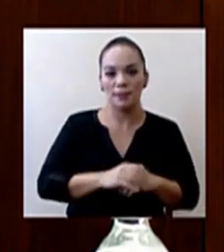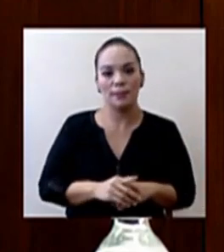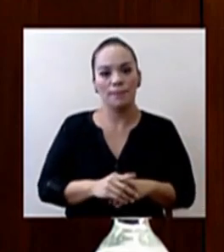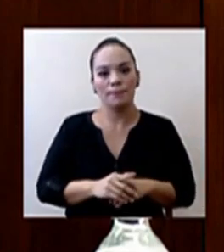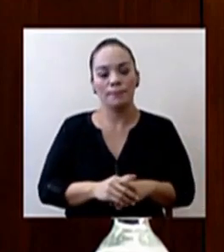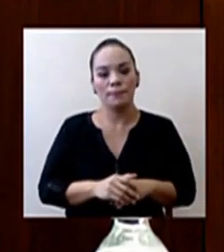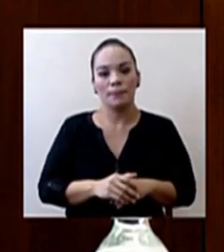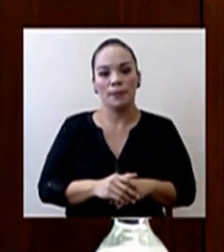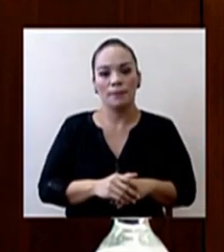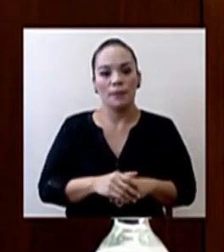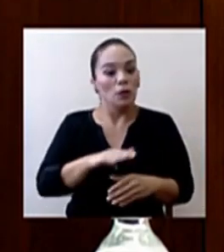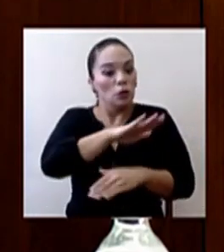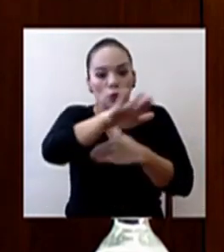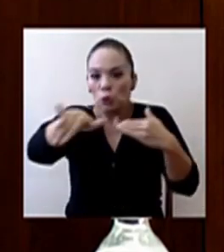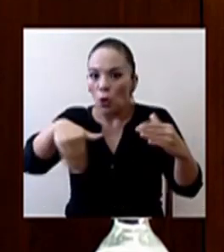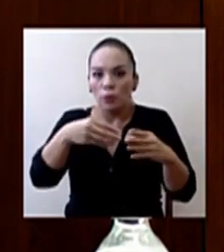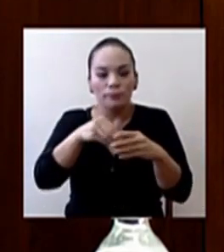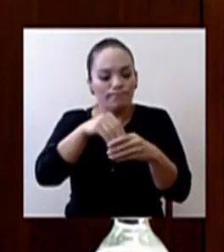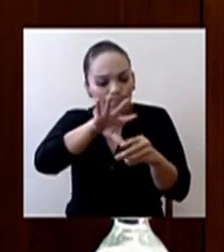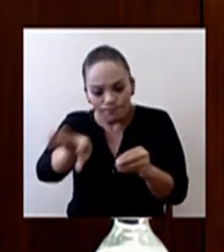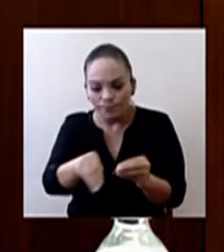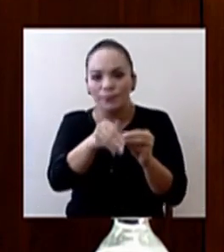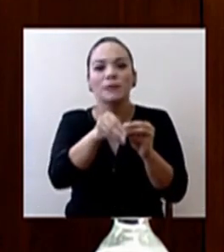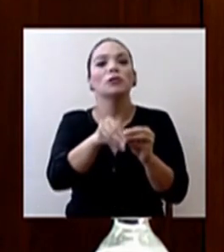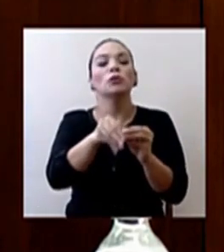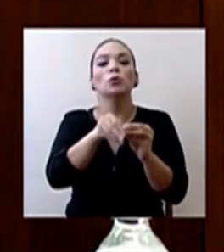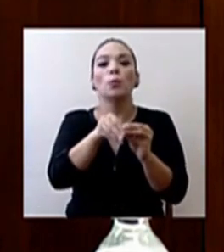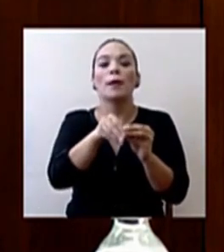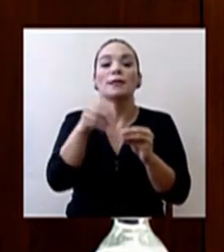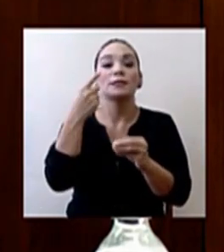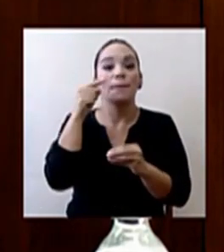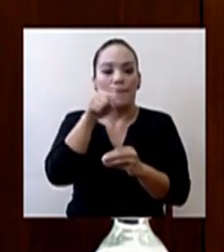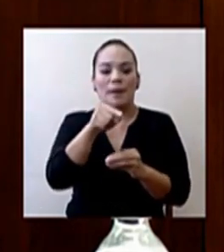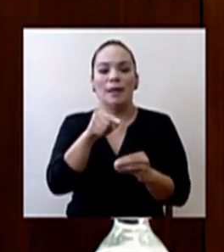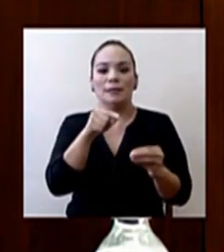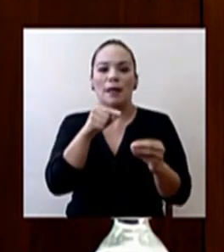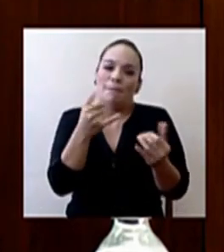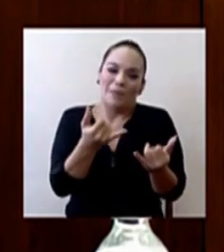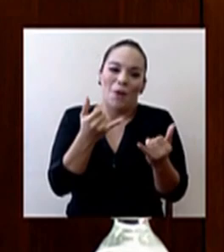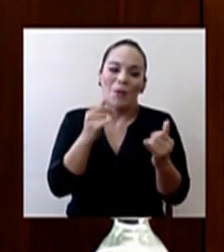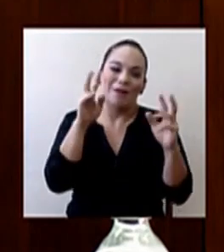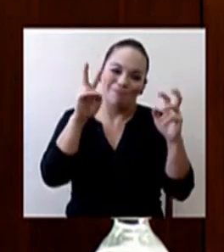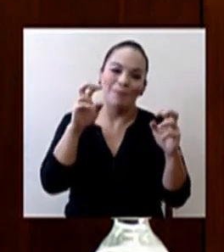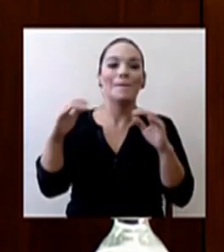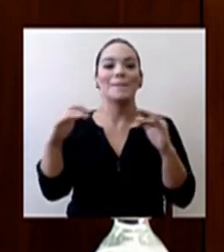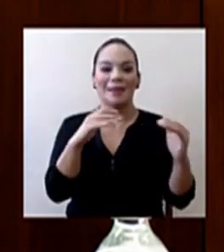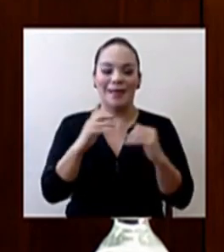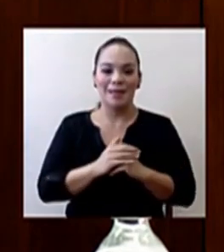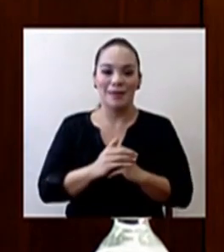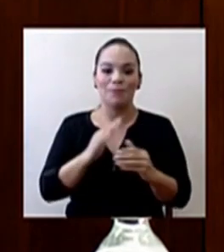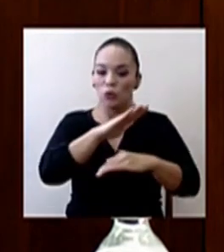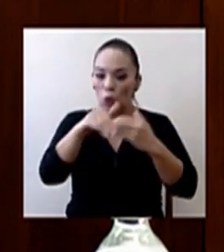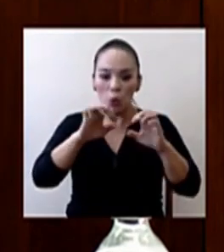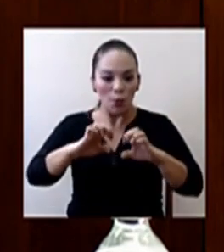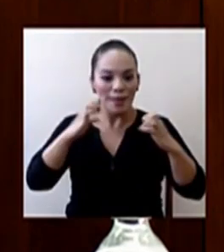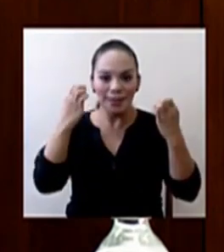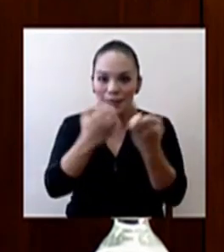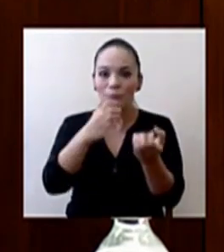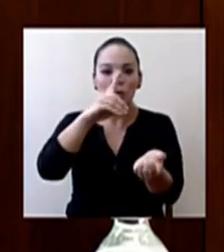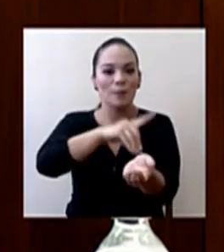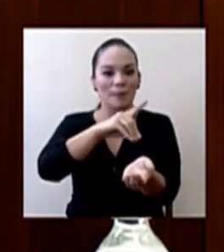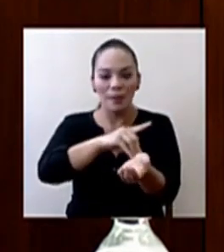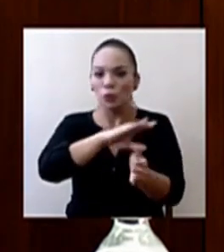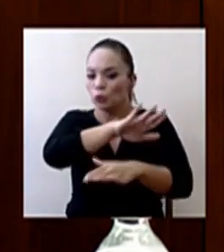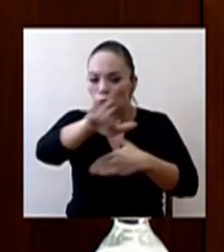sumarse a esta batalla. Toda esa industria de equipos médicos, de dispositivos médicos,